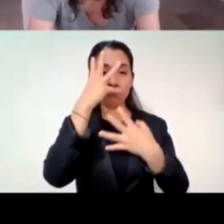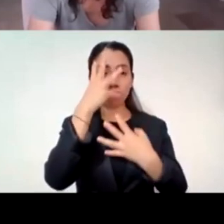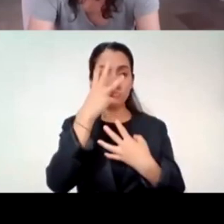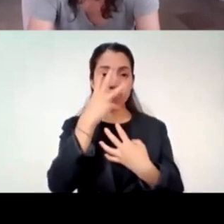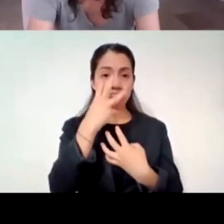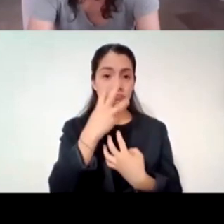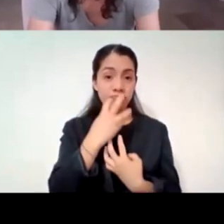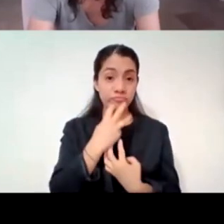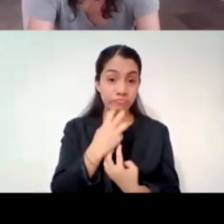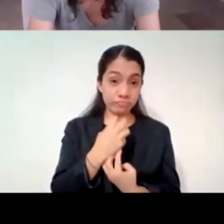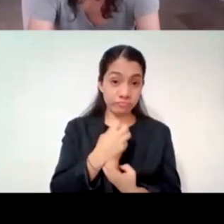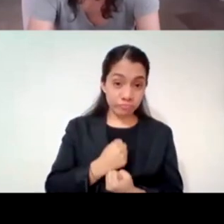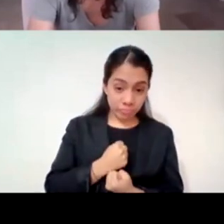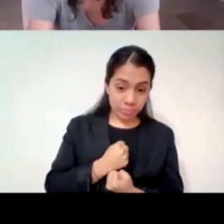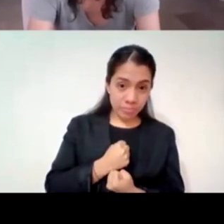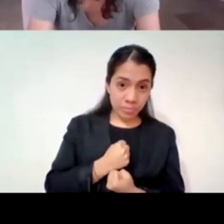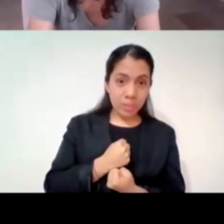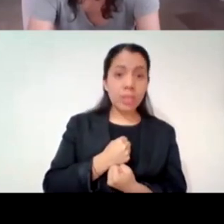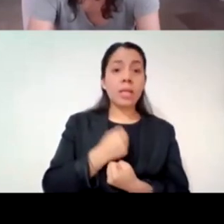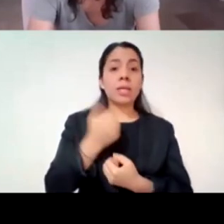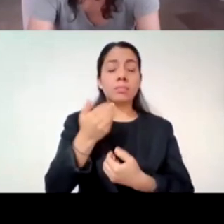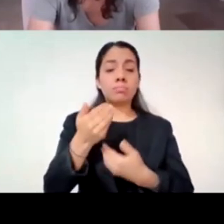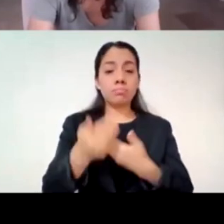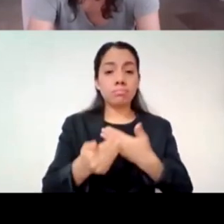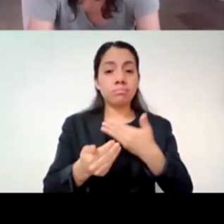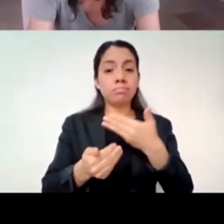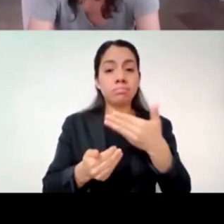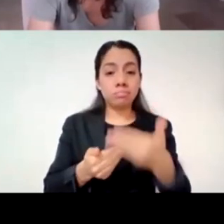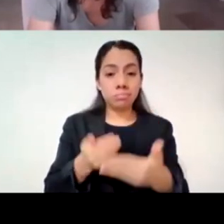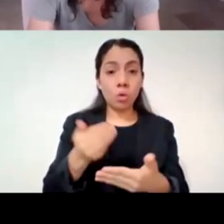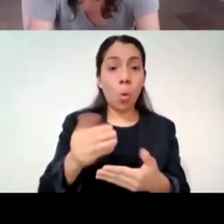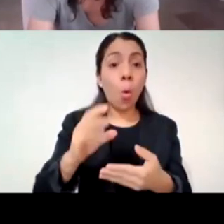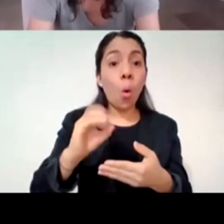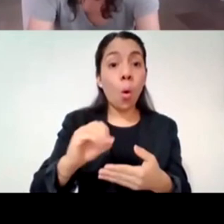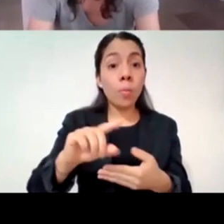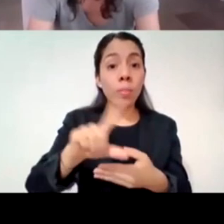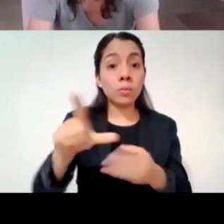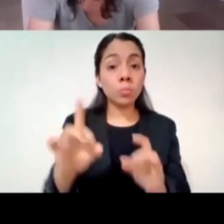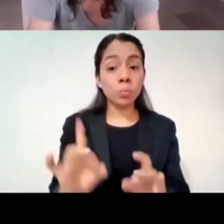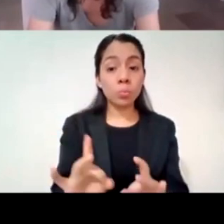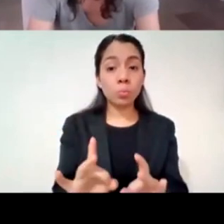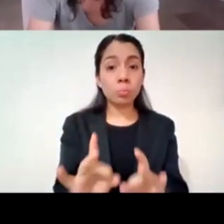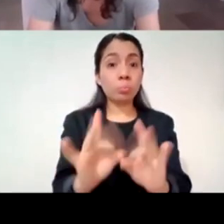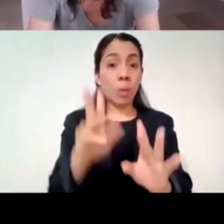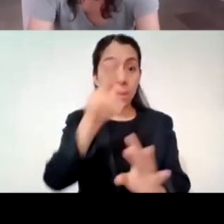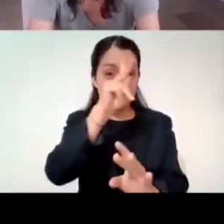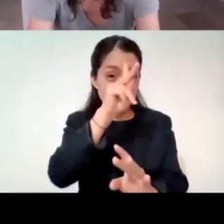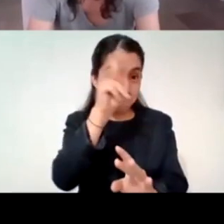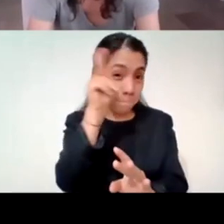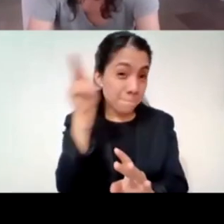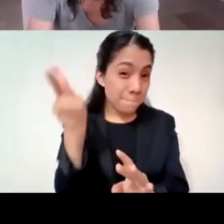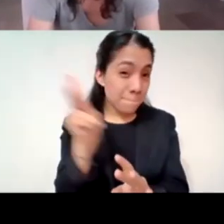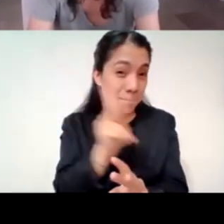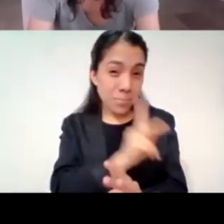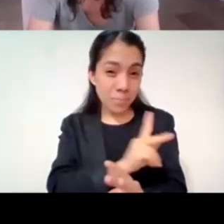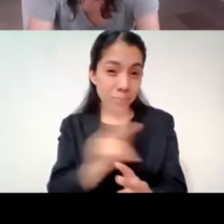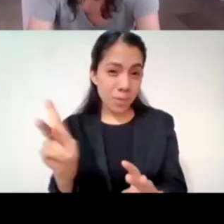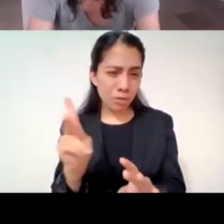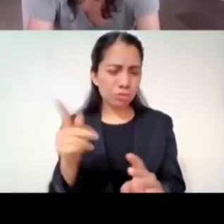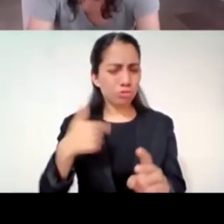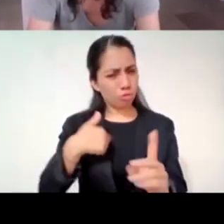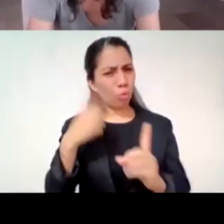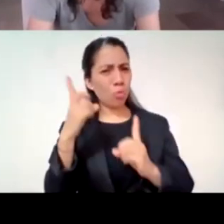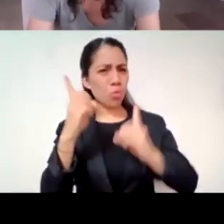o se te regresa dolorosamente en algo mucho más difícil de metabolizar son dos preguntas que me surgen